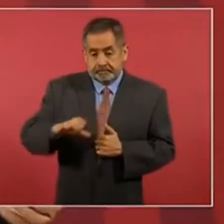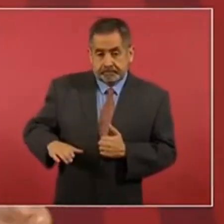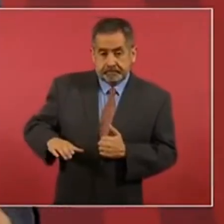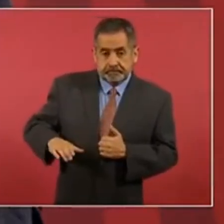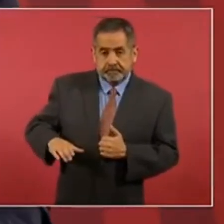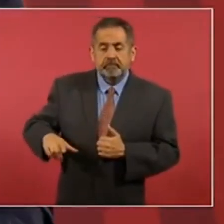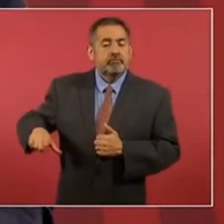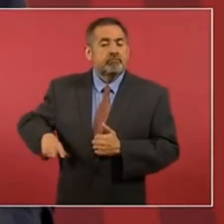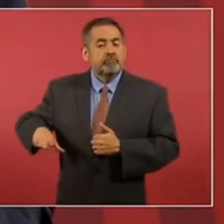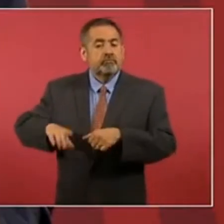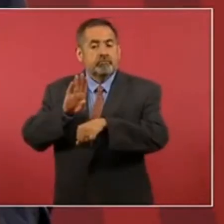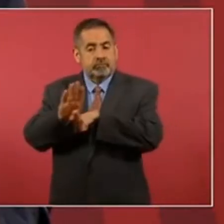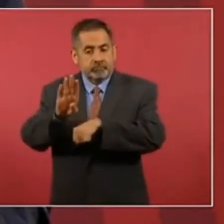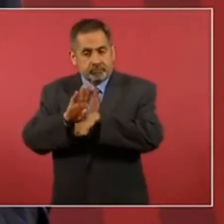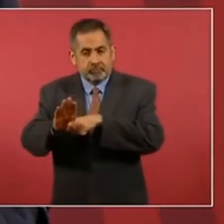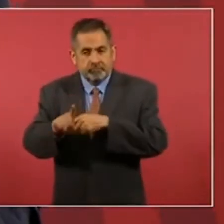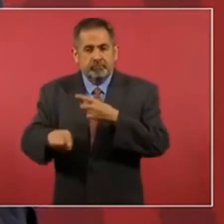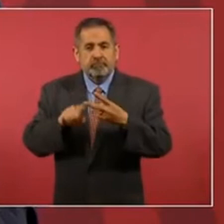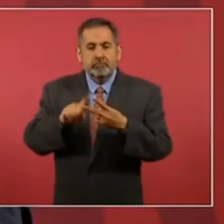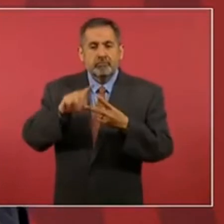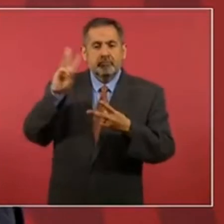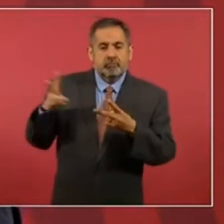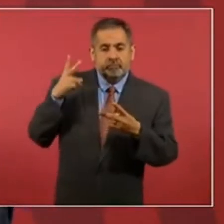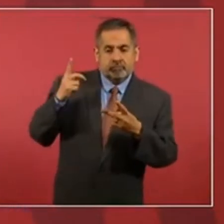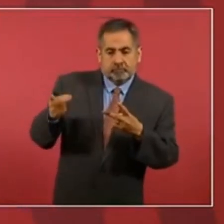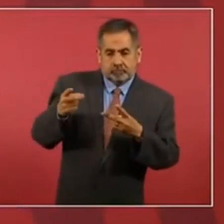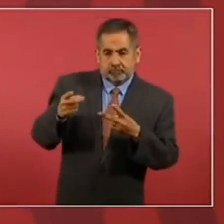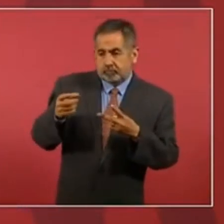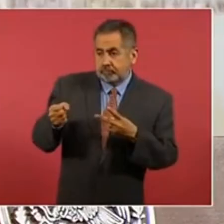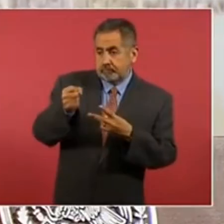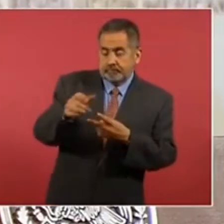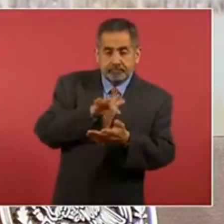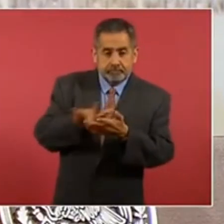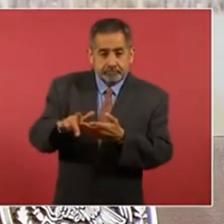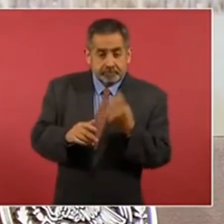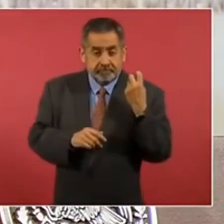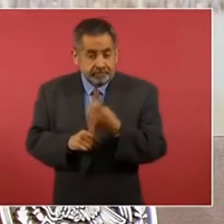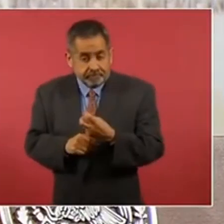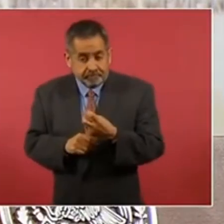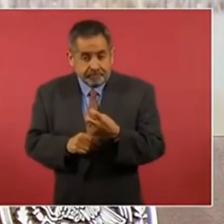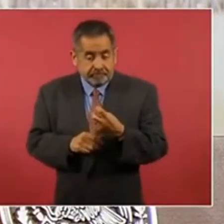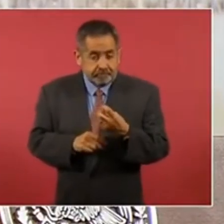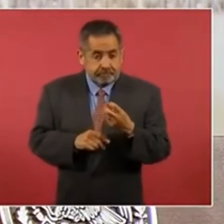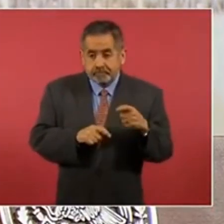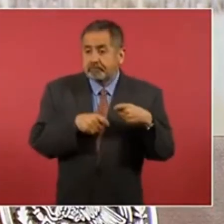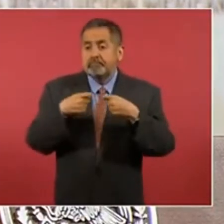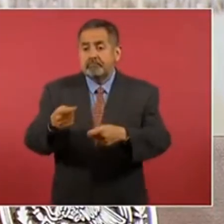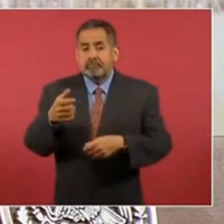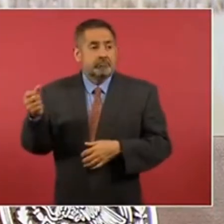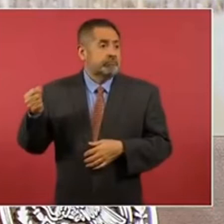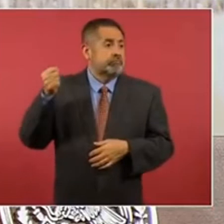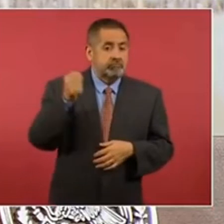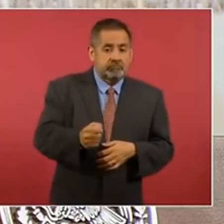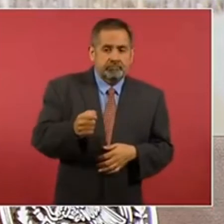el gobierno de Brasil y apoyado por Washington que el que imponga. gobierno,